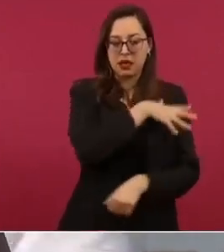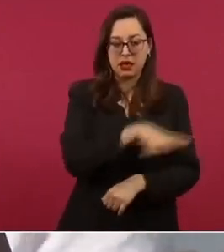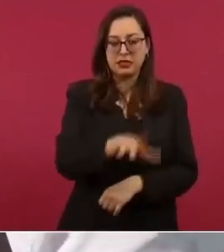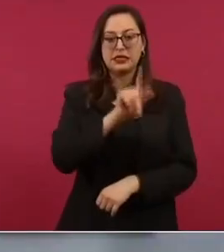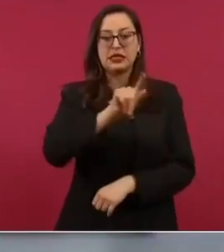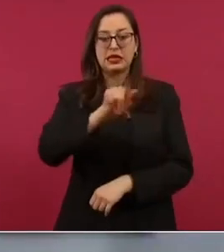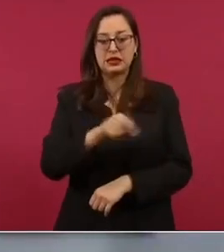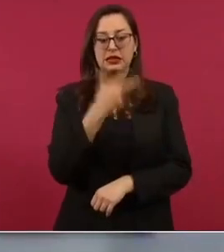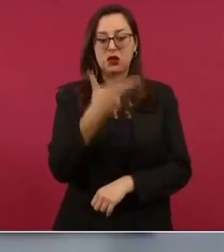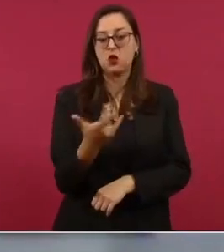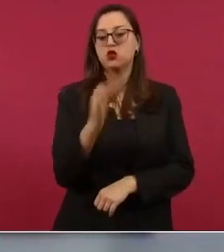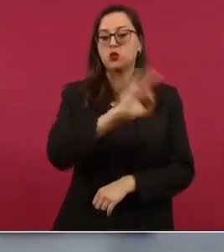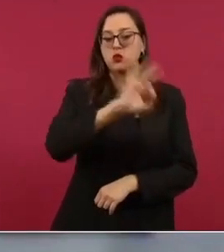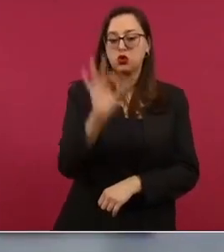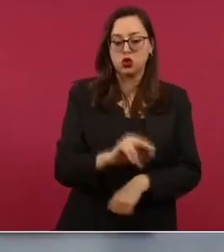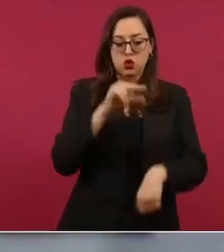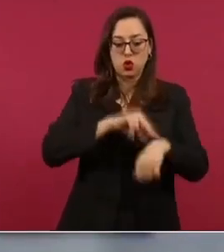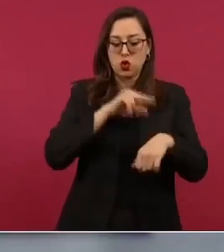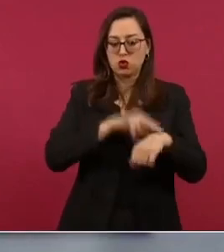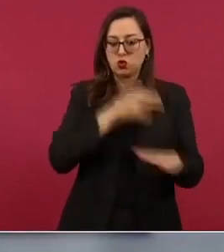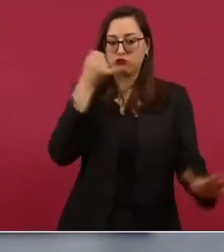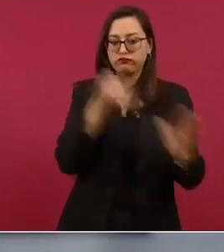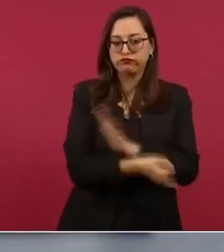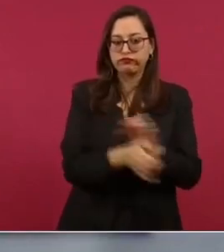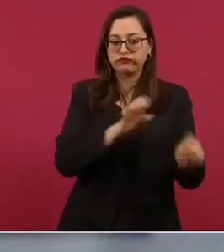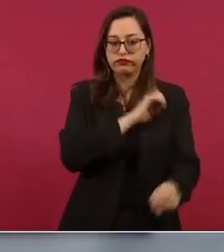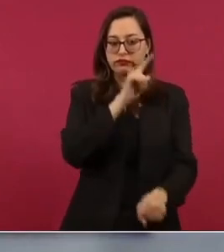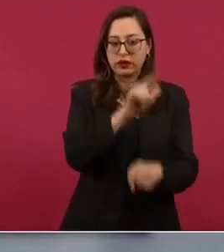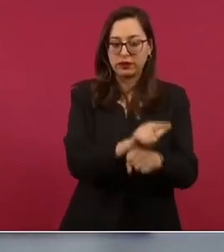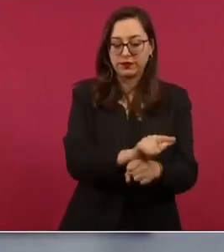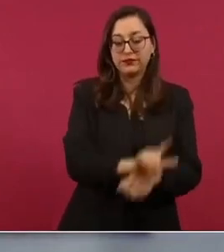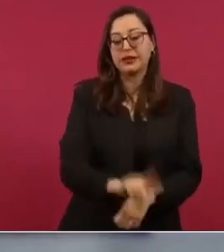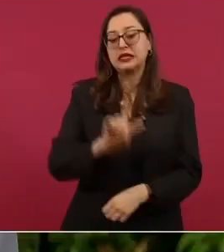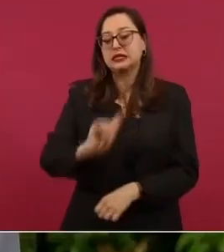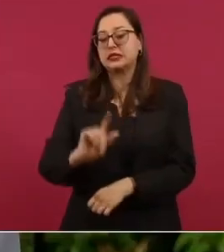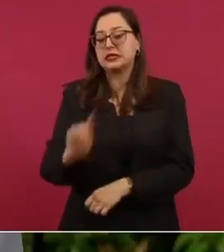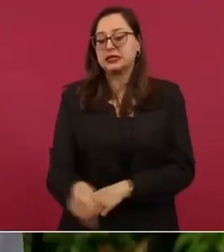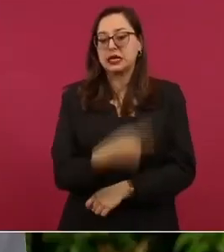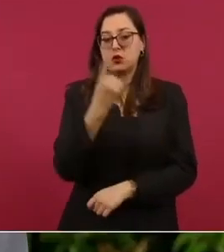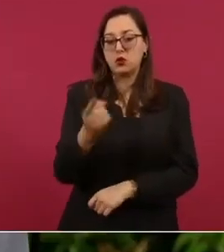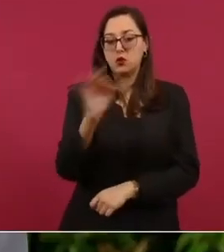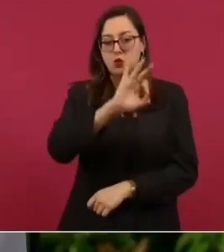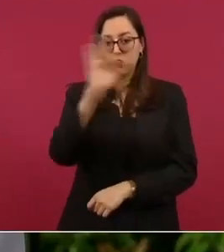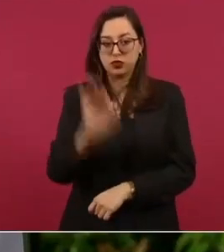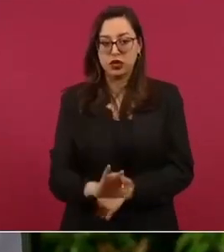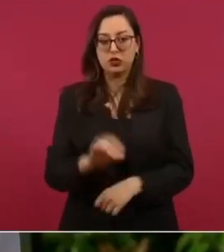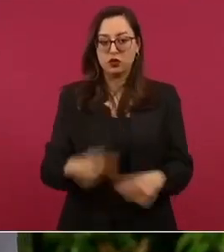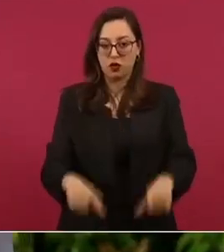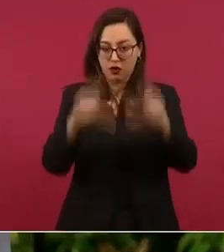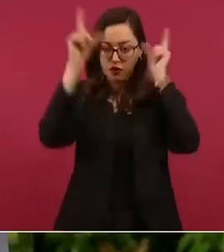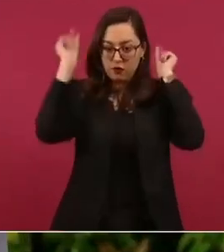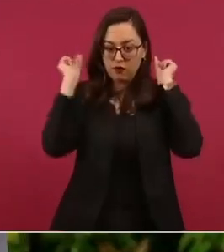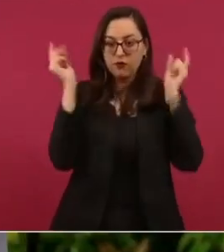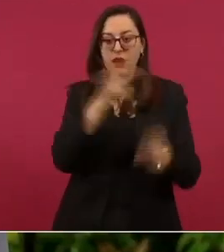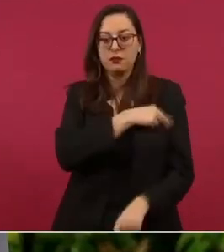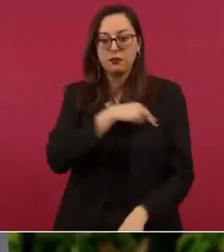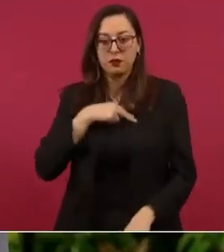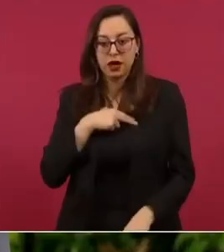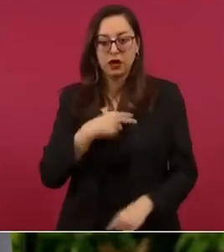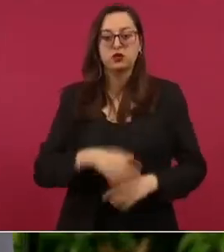ciento de médicos especialistas y setenta y uno por ciento de enfermeras y enfermeros